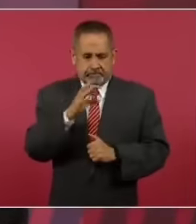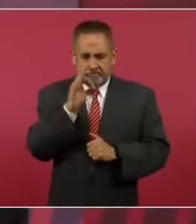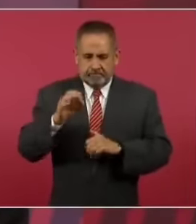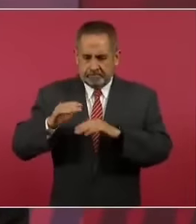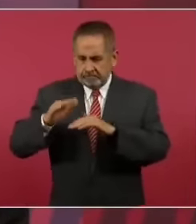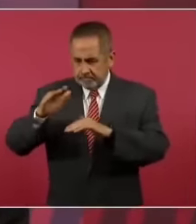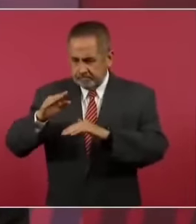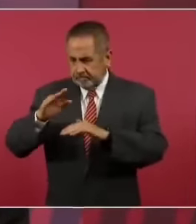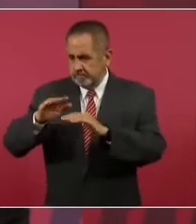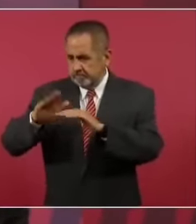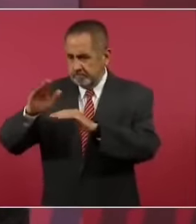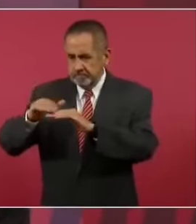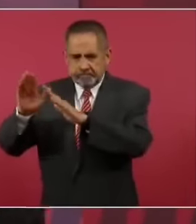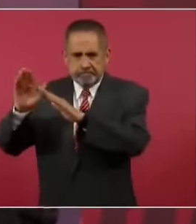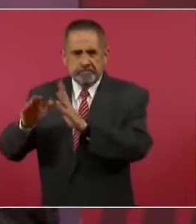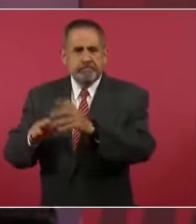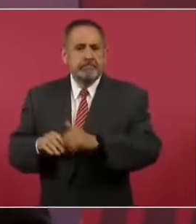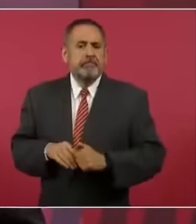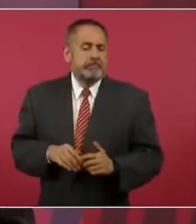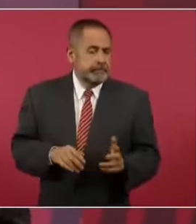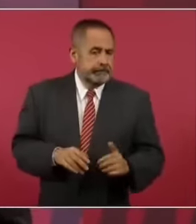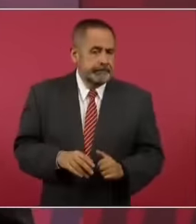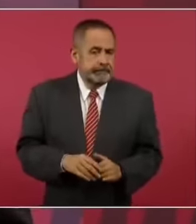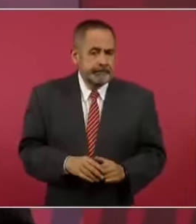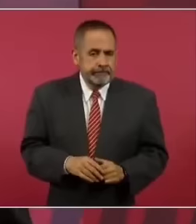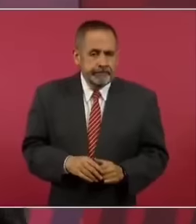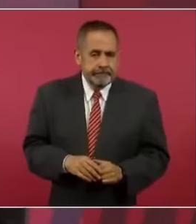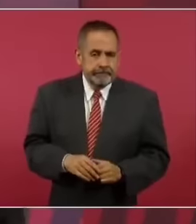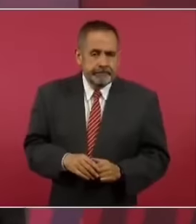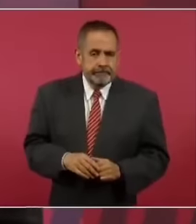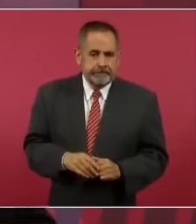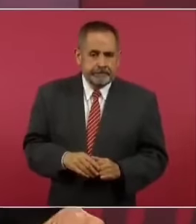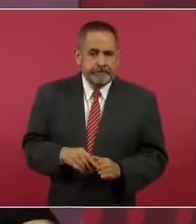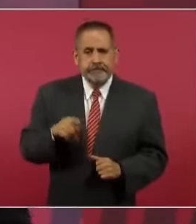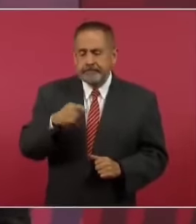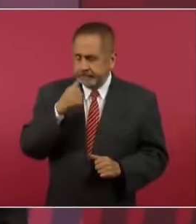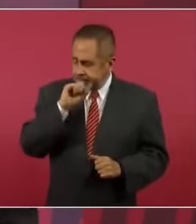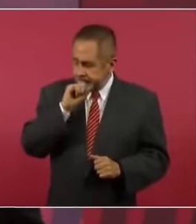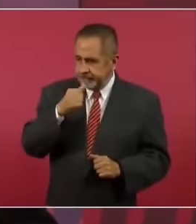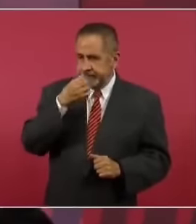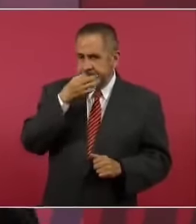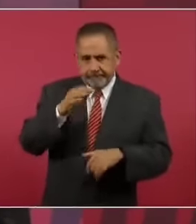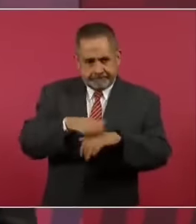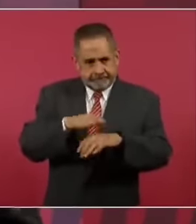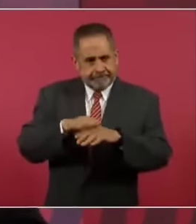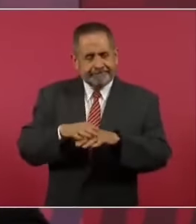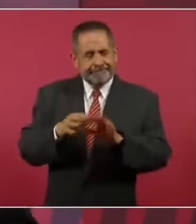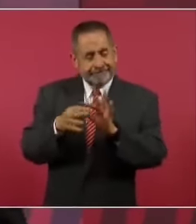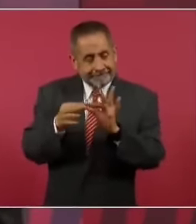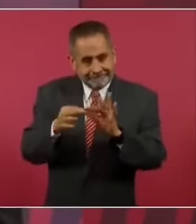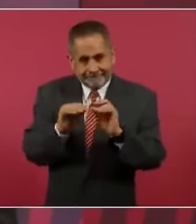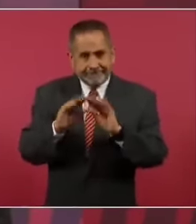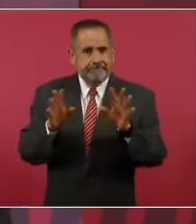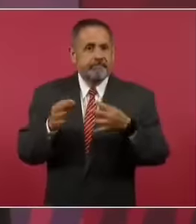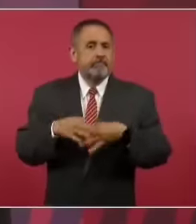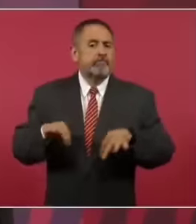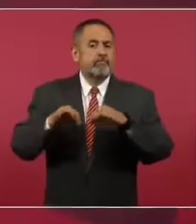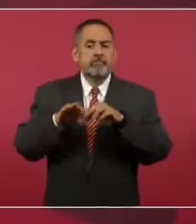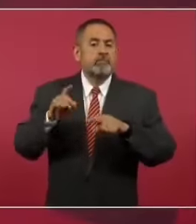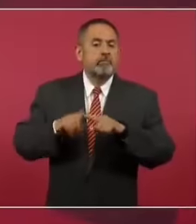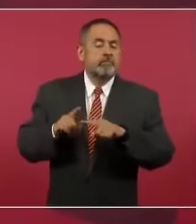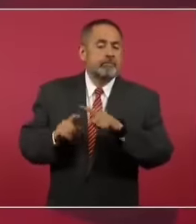Aquí también subrayo porque es muy importante,